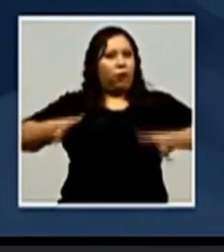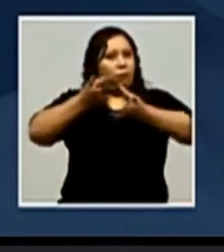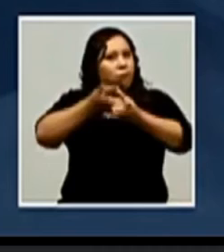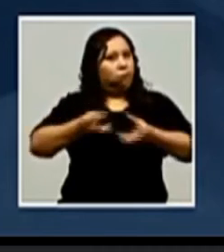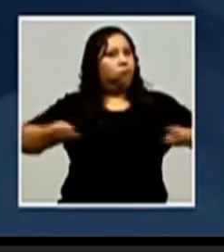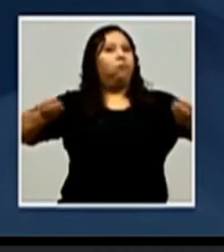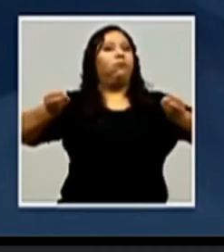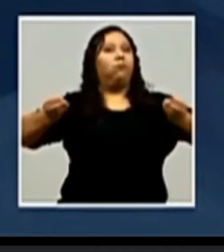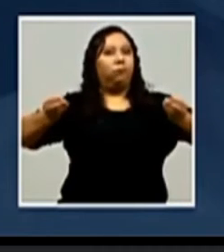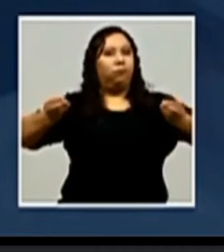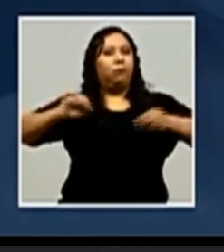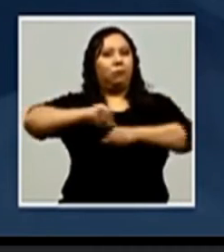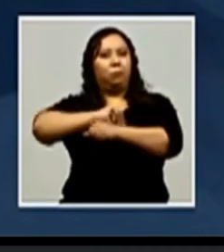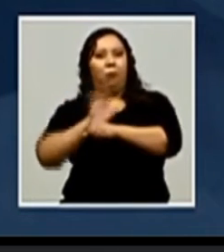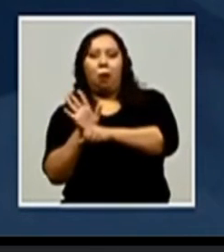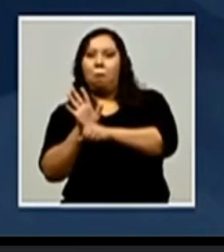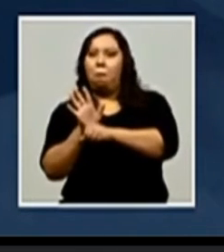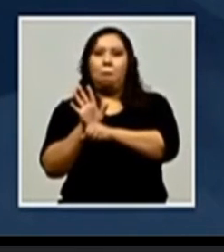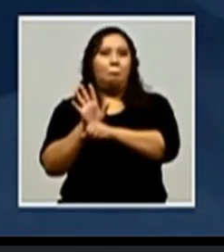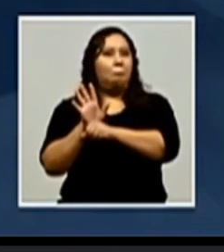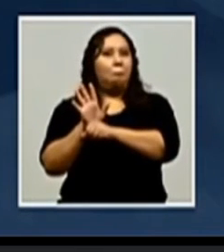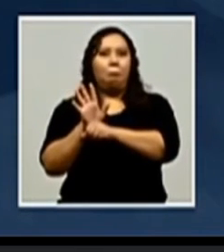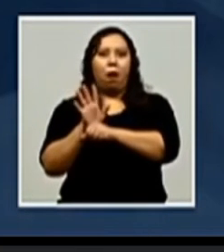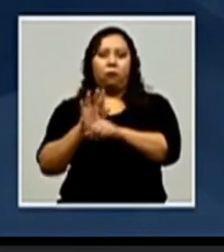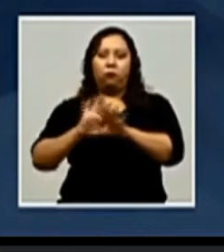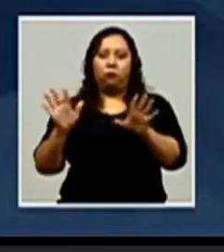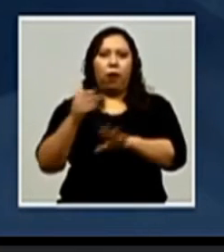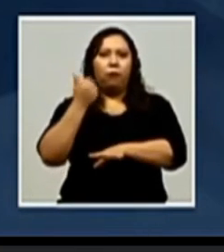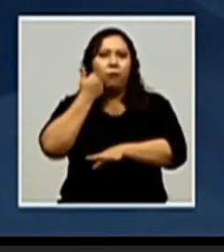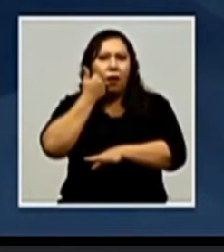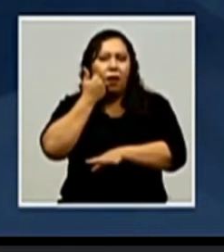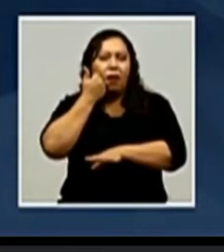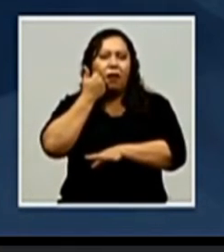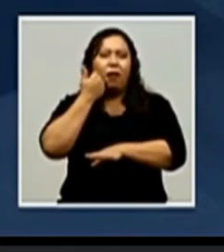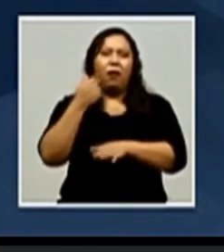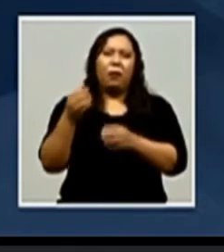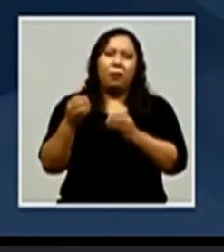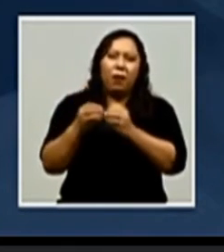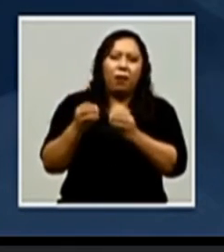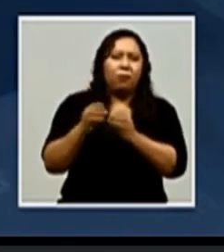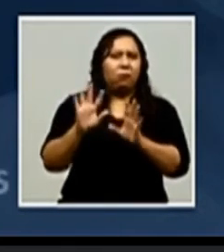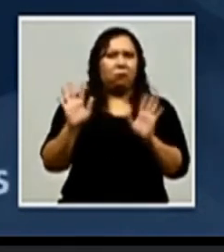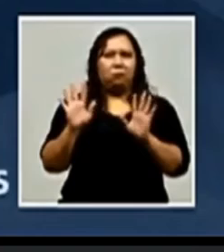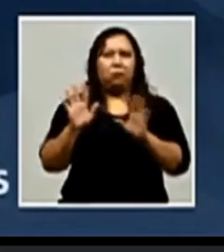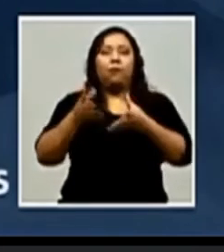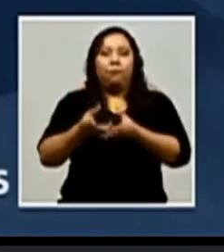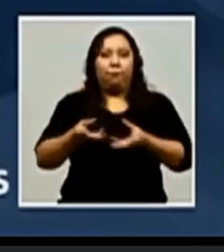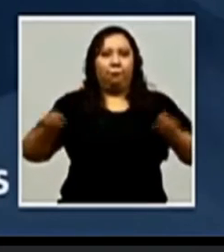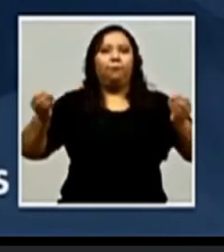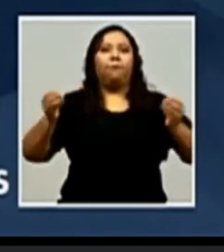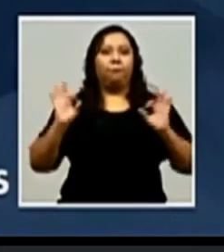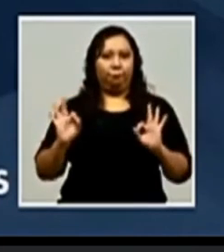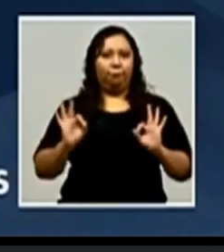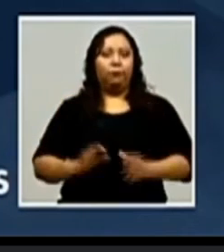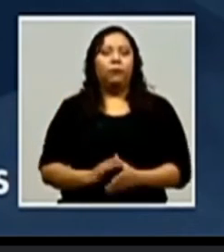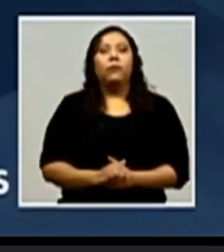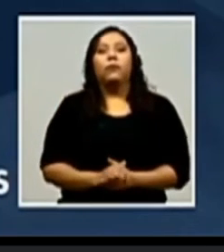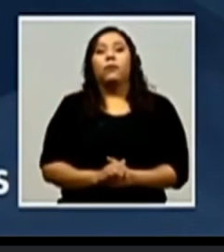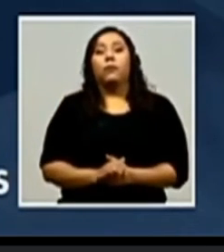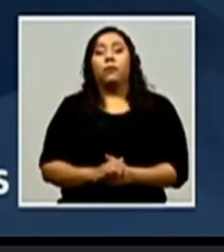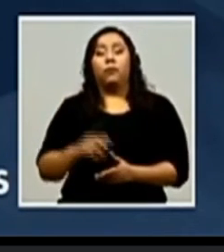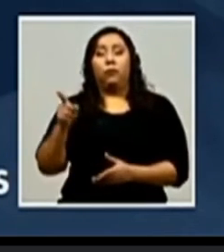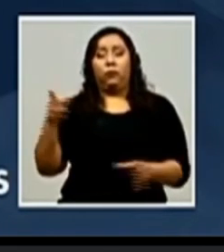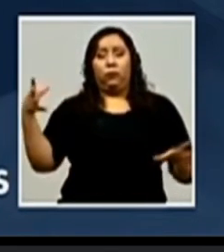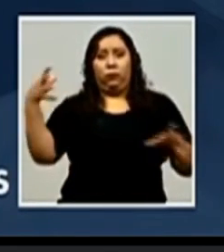se han recuperado. vencido por completo esta enfermedad y se encuentran fuera de peligro. Y en resumen,